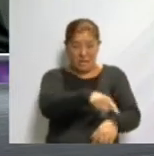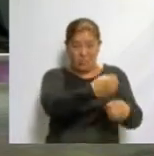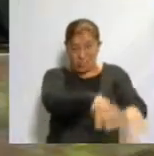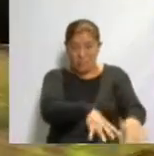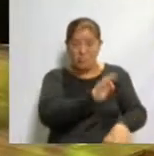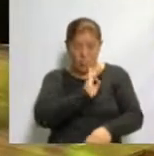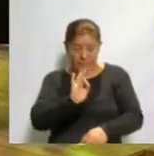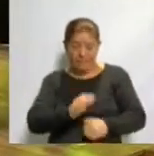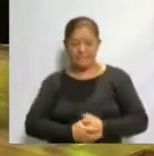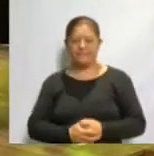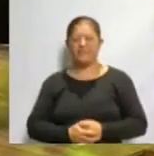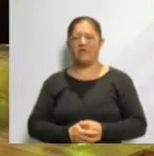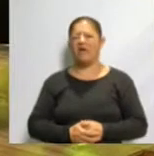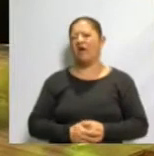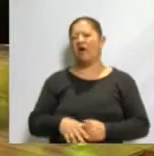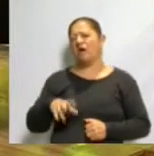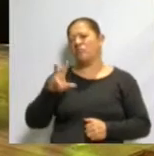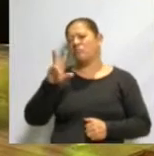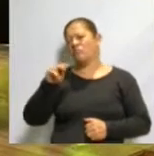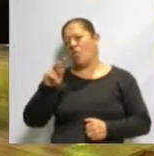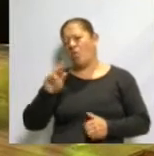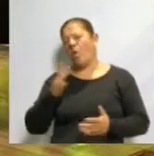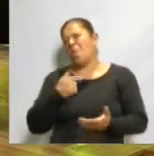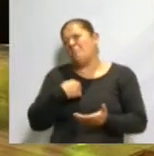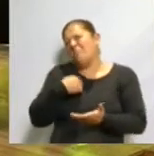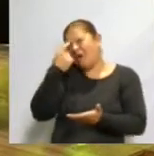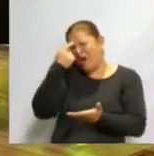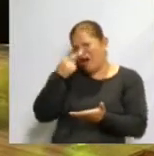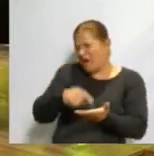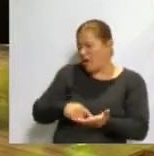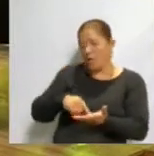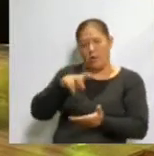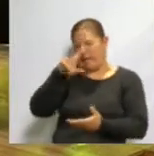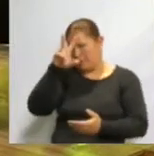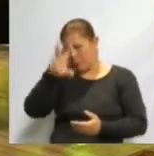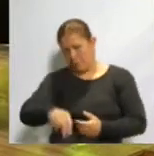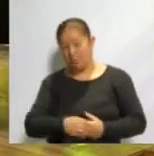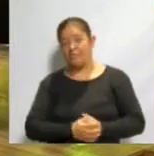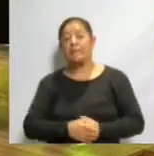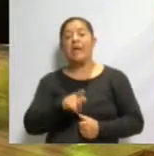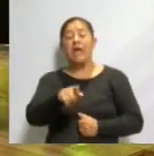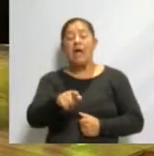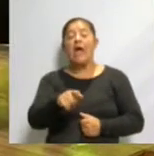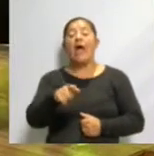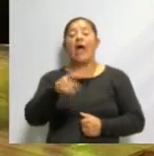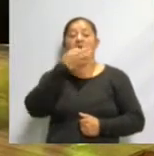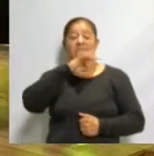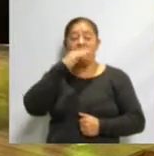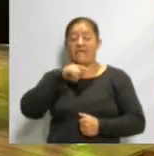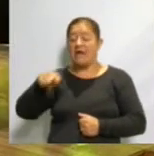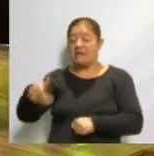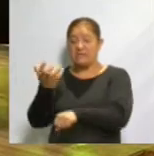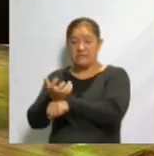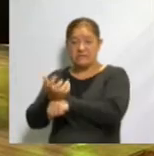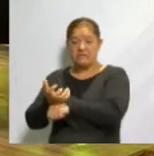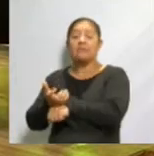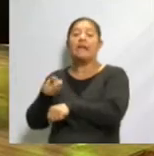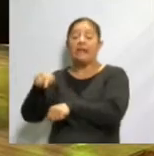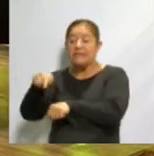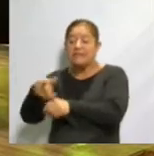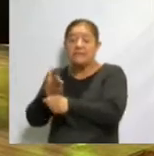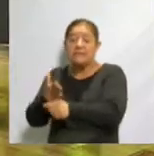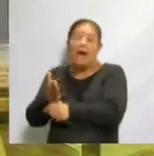No, yo creo que no. De hecho, la celebración del Halloween, pues es una celebración previa.